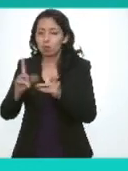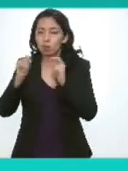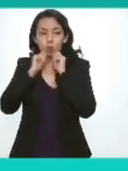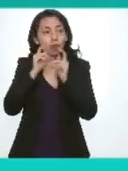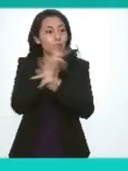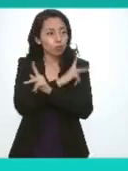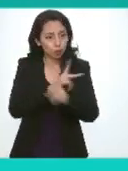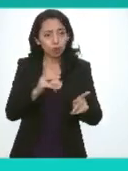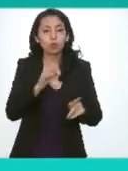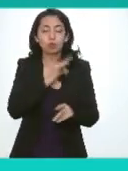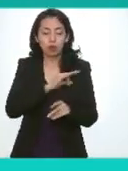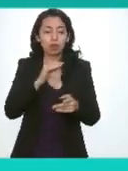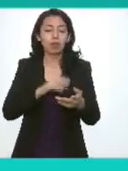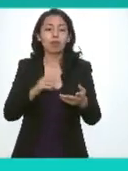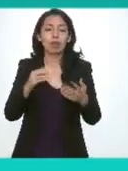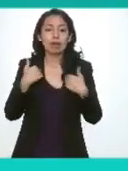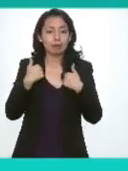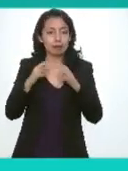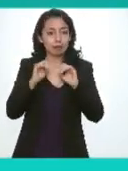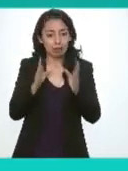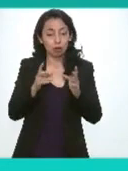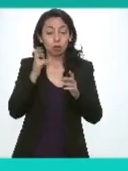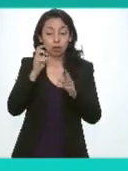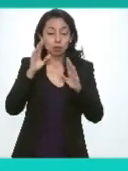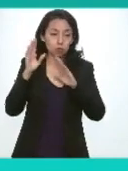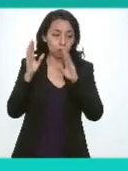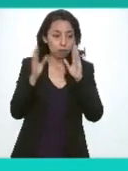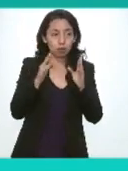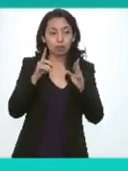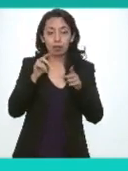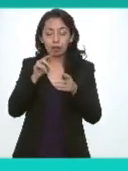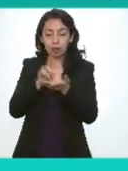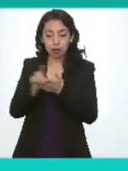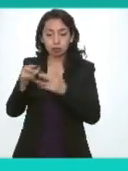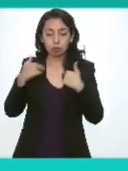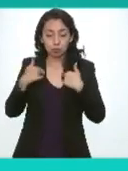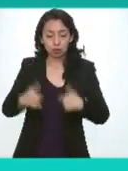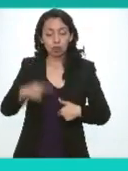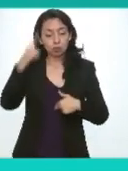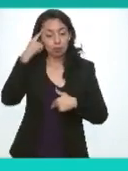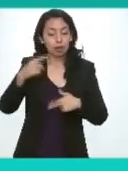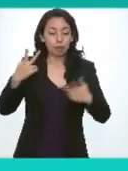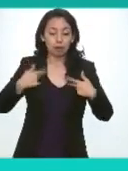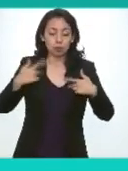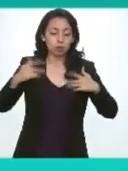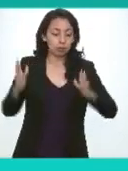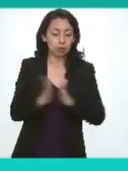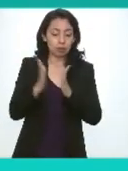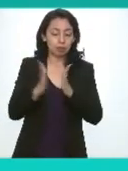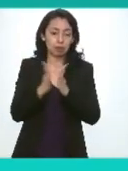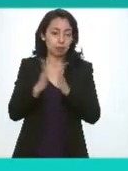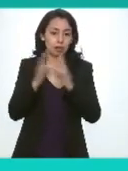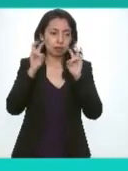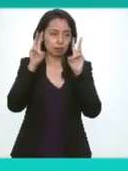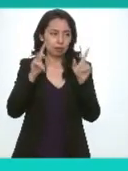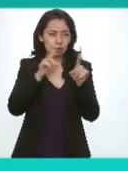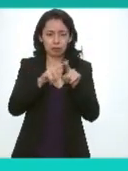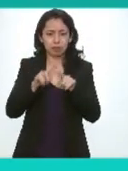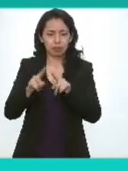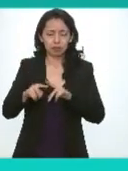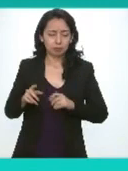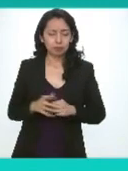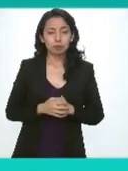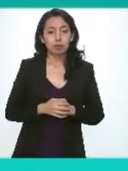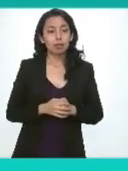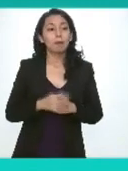enfoque de derechos humanos se busca proveer la igualdad de participación de las personas en los asuntos públicos y